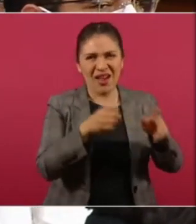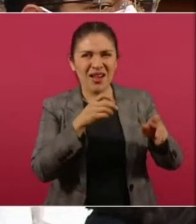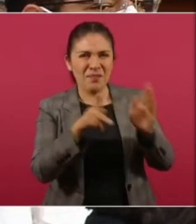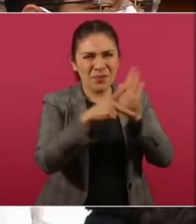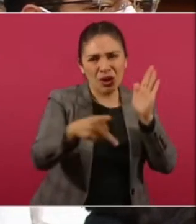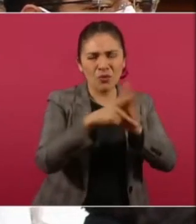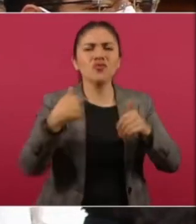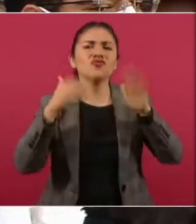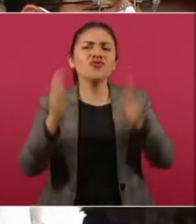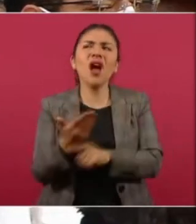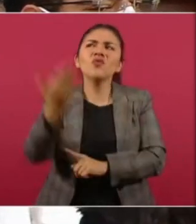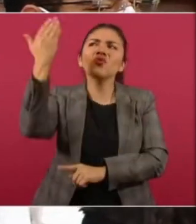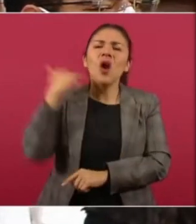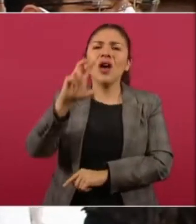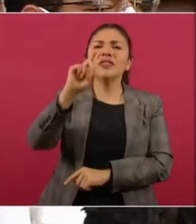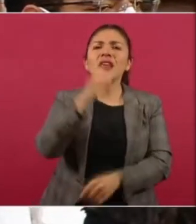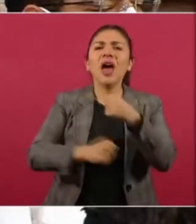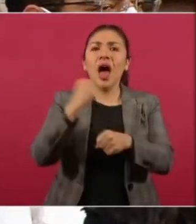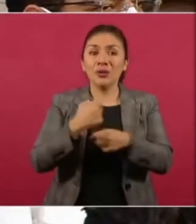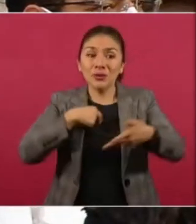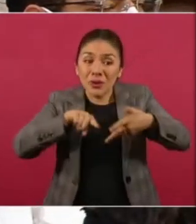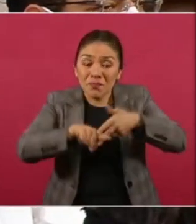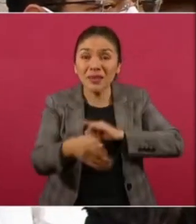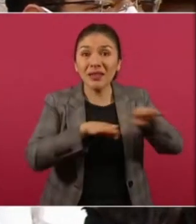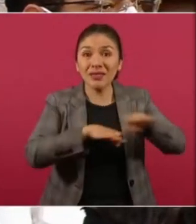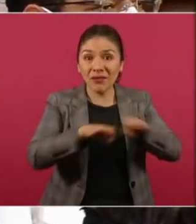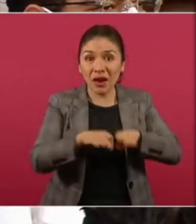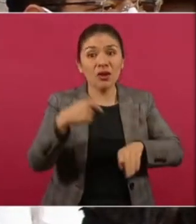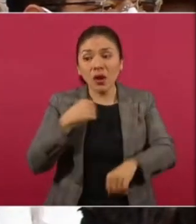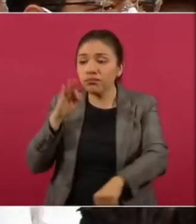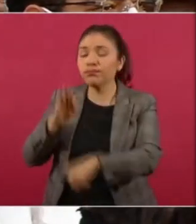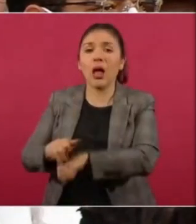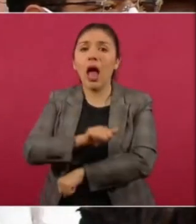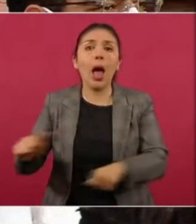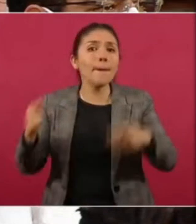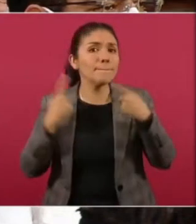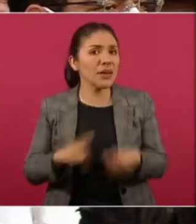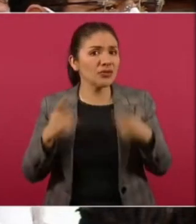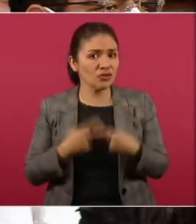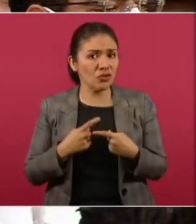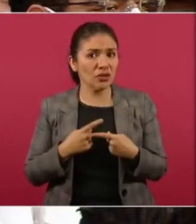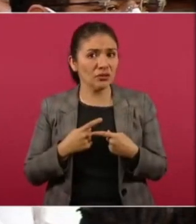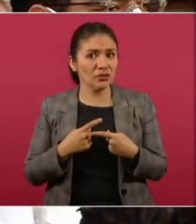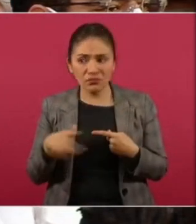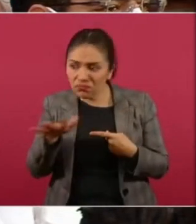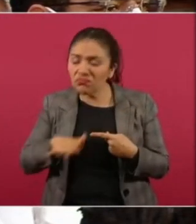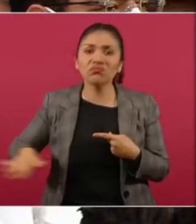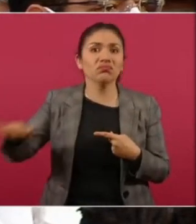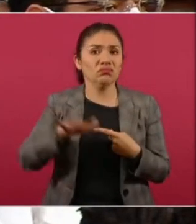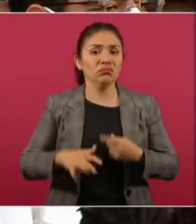Yo tomé partido hace 30 años, que empecé a ser reportera, y lo tomé por la gente, por la sociedad.